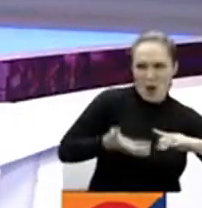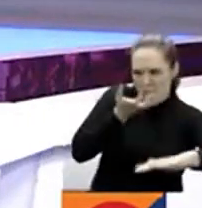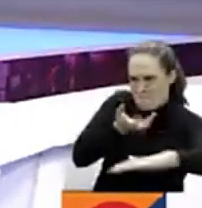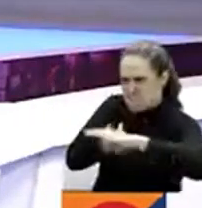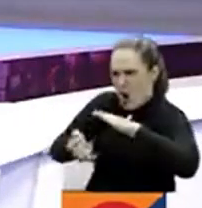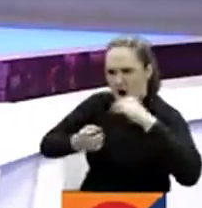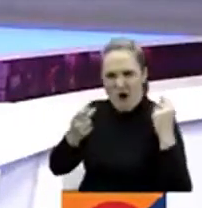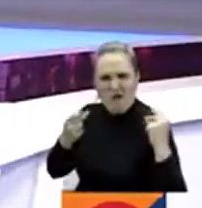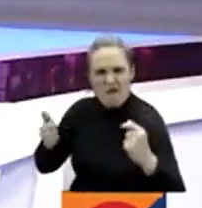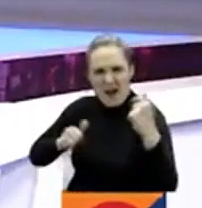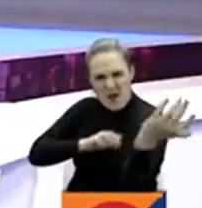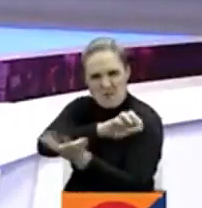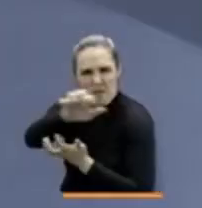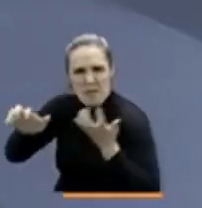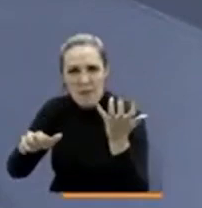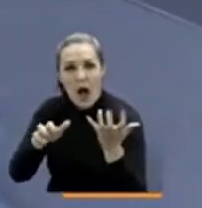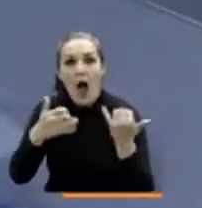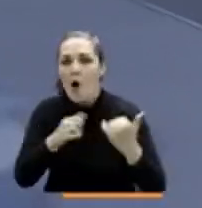RTBC Noticias.